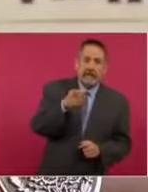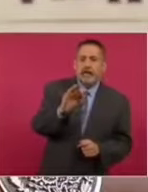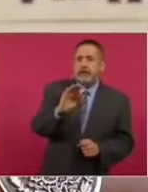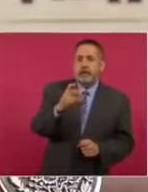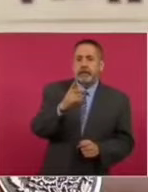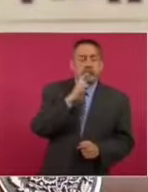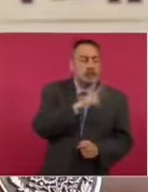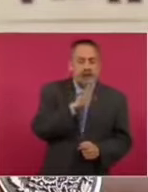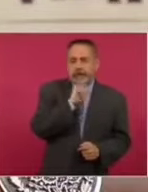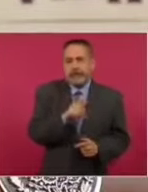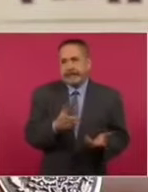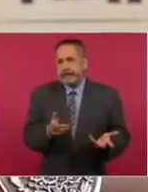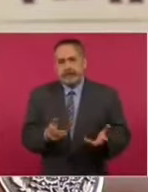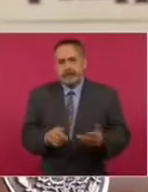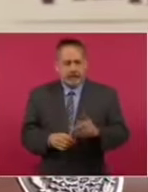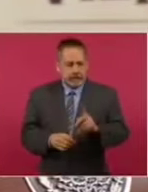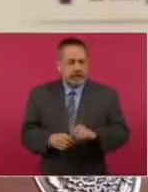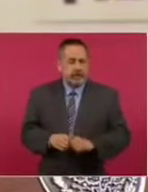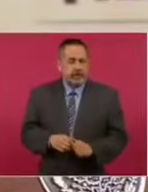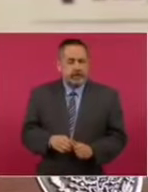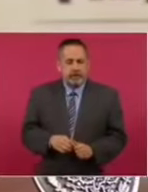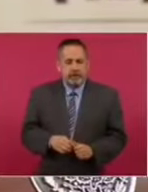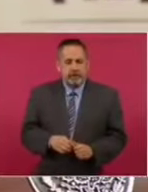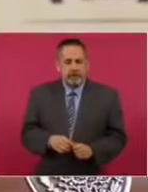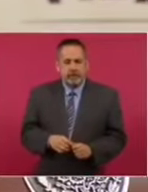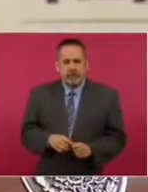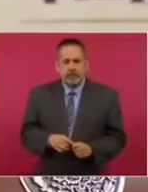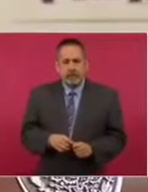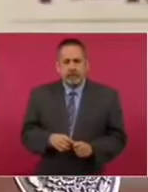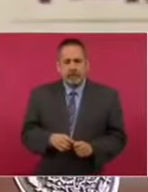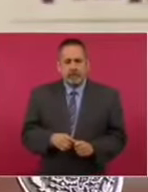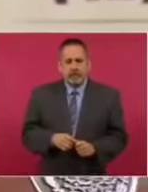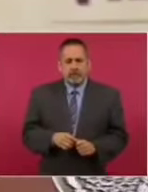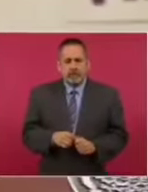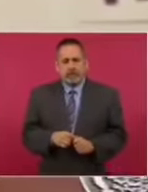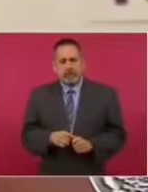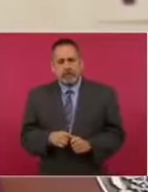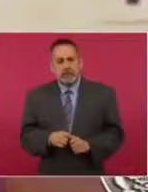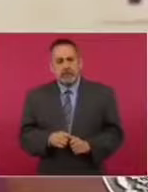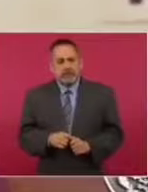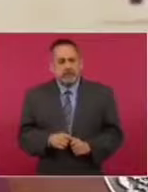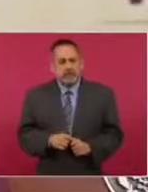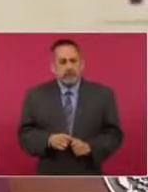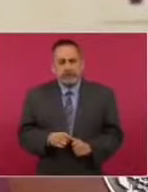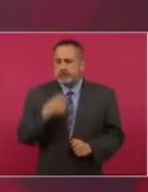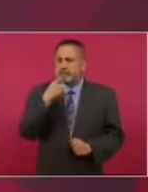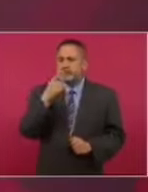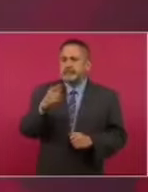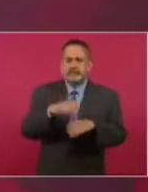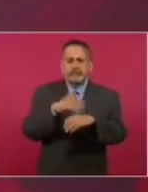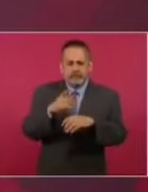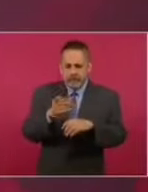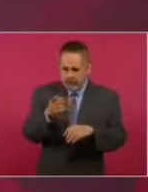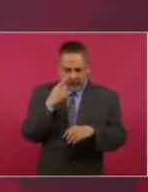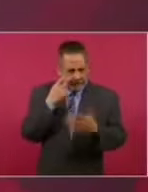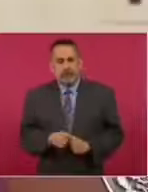que le dice por qué no explica.